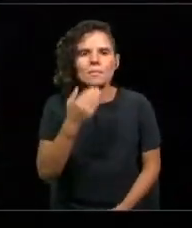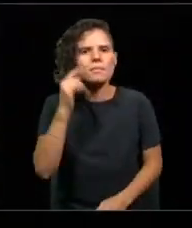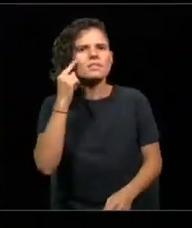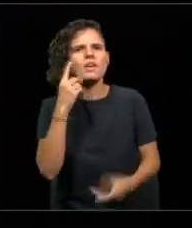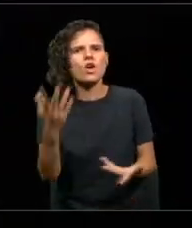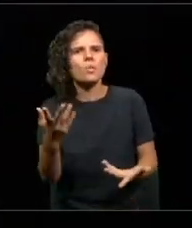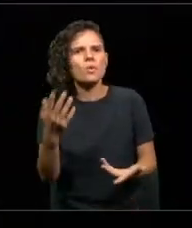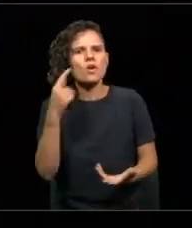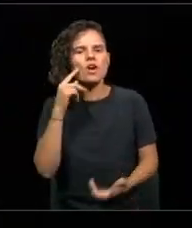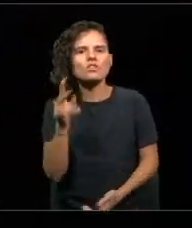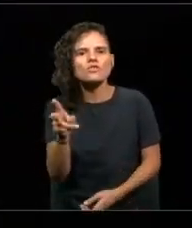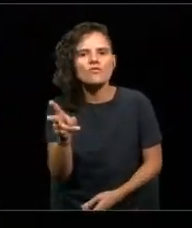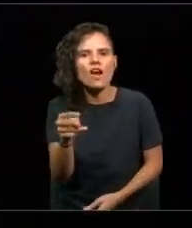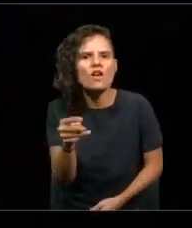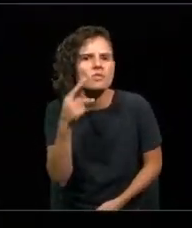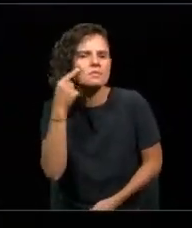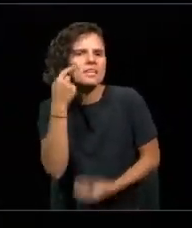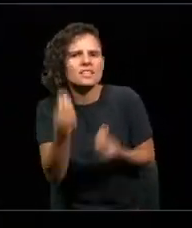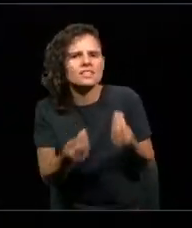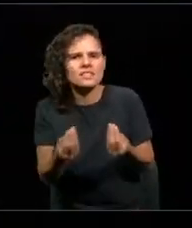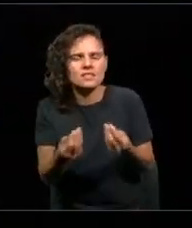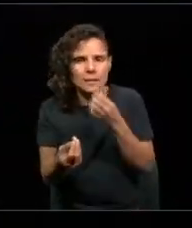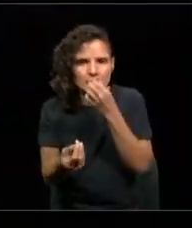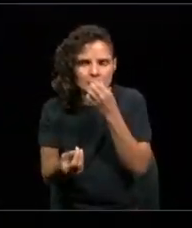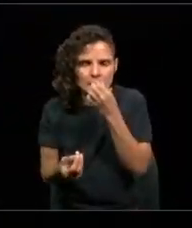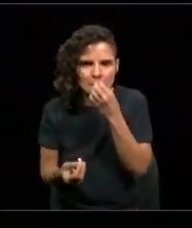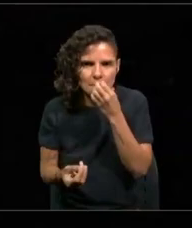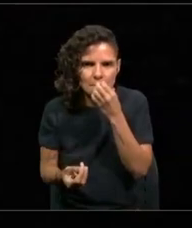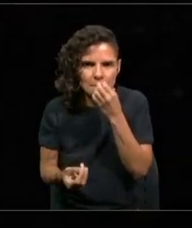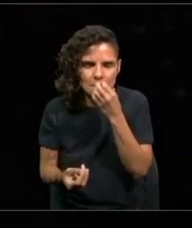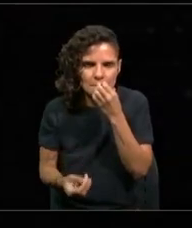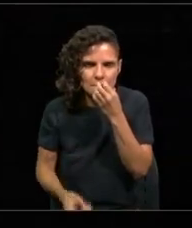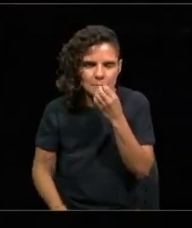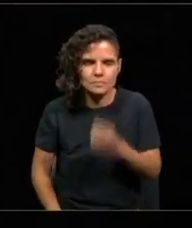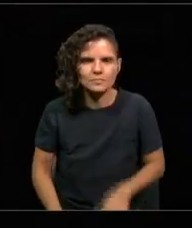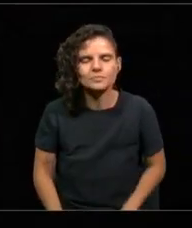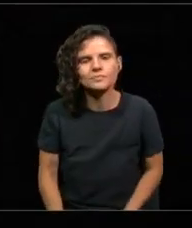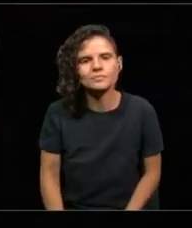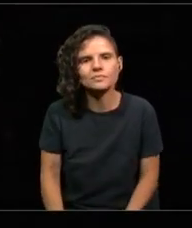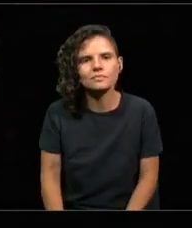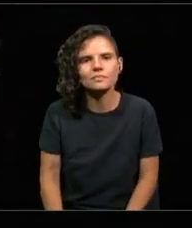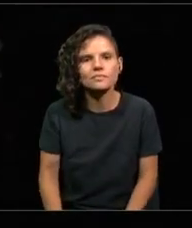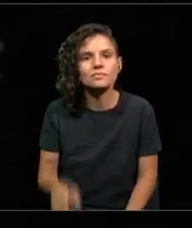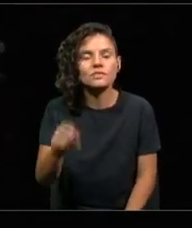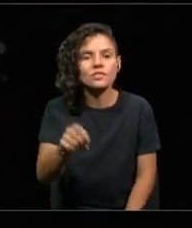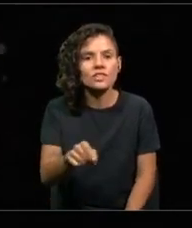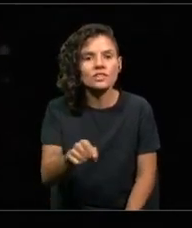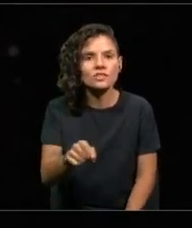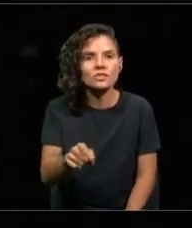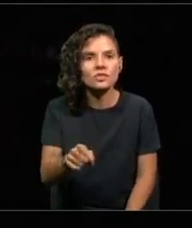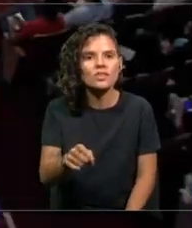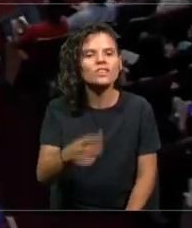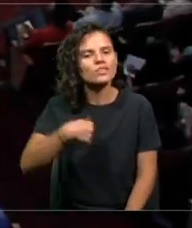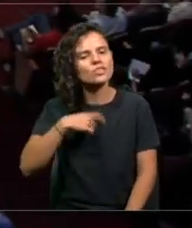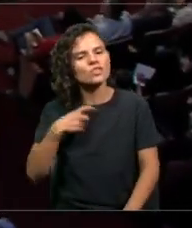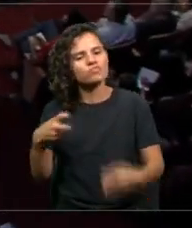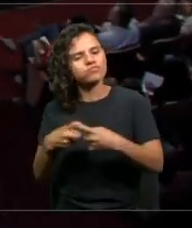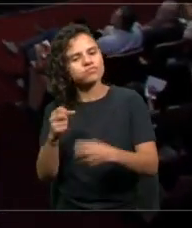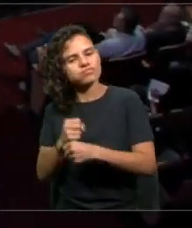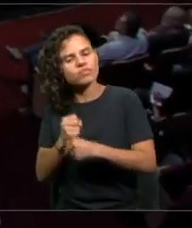repensarnos valores. Y es sobre esto que nosotros al menos creemos que humildemente podemos aportar.